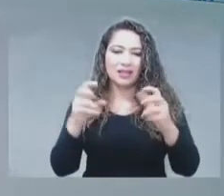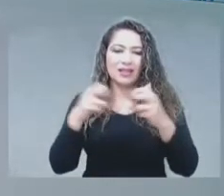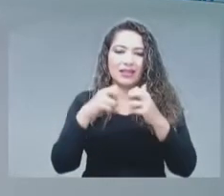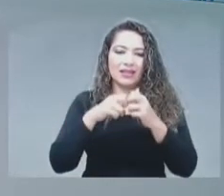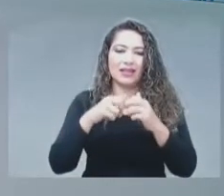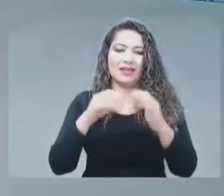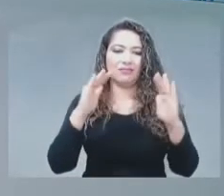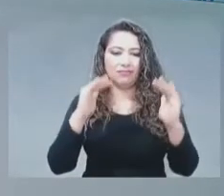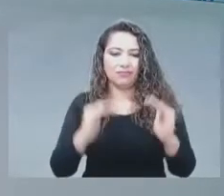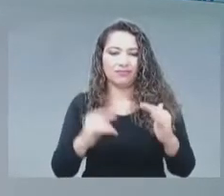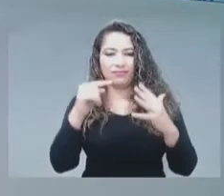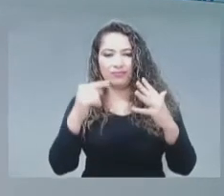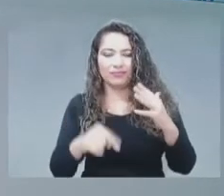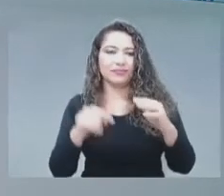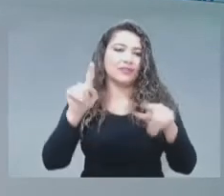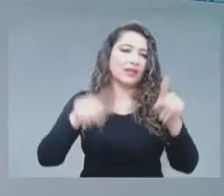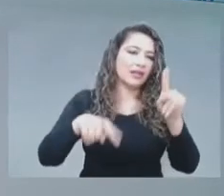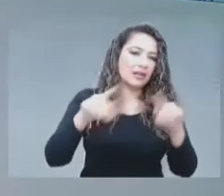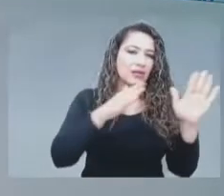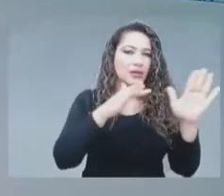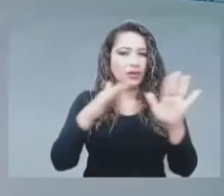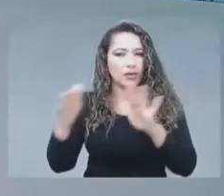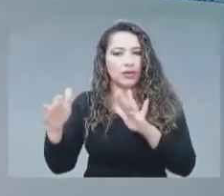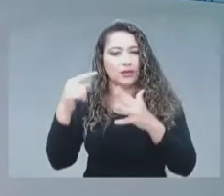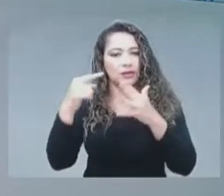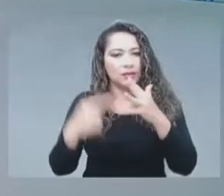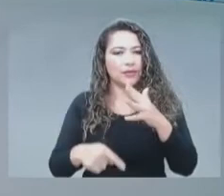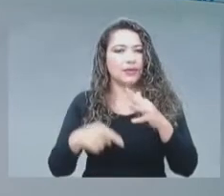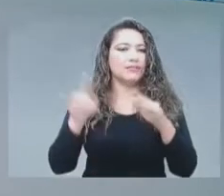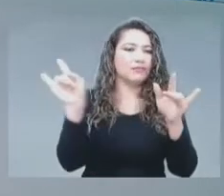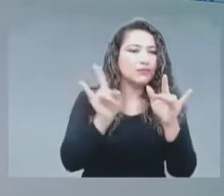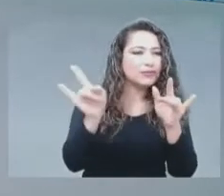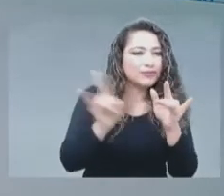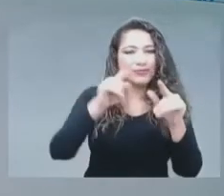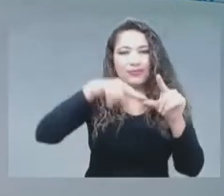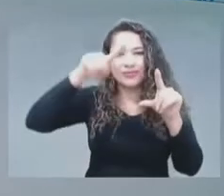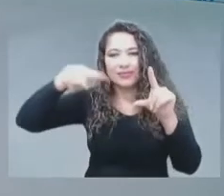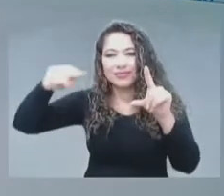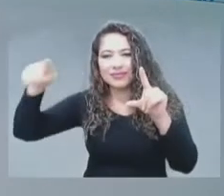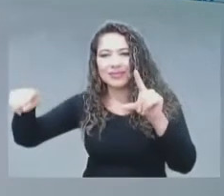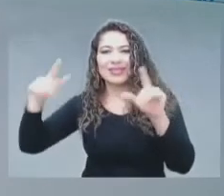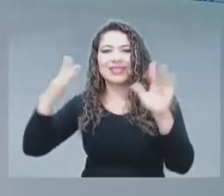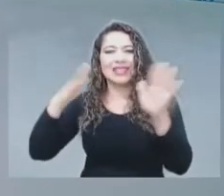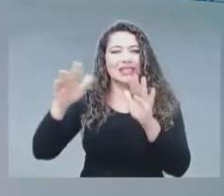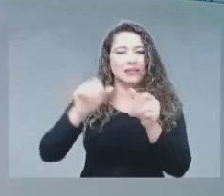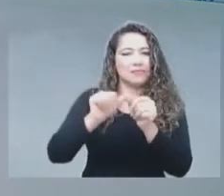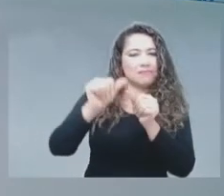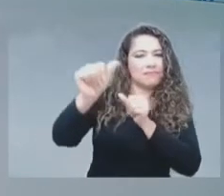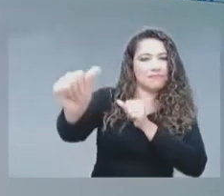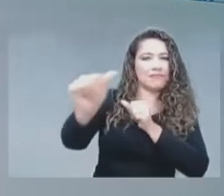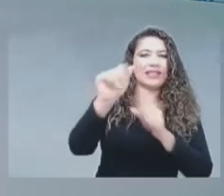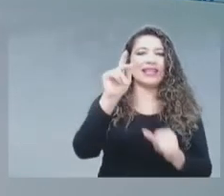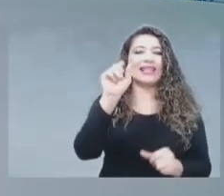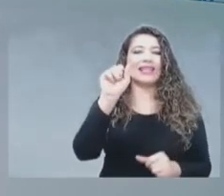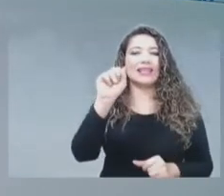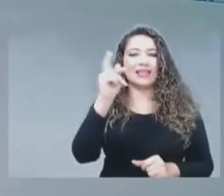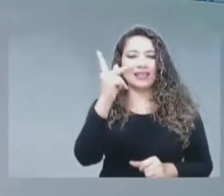tiene alcance de hasta 15 kilómetros. Los costos son más bajos. Hay